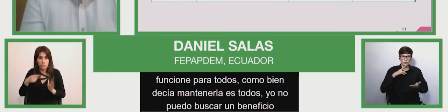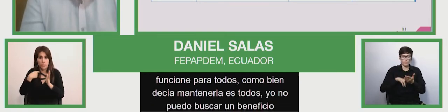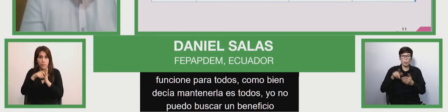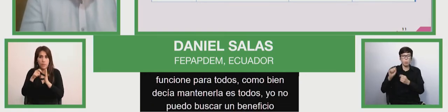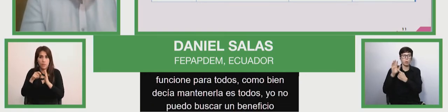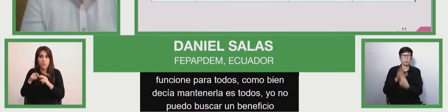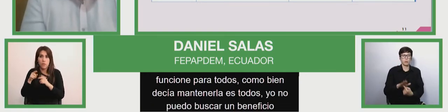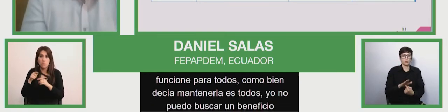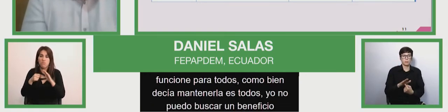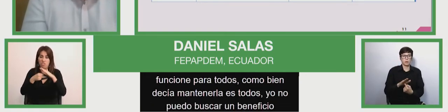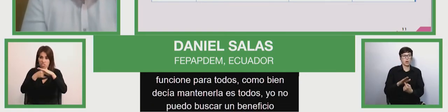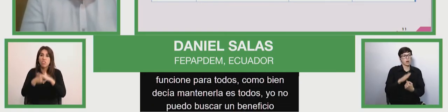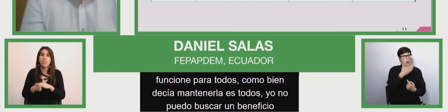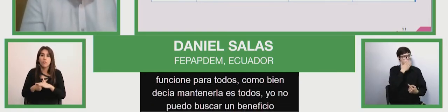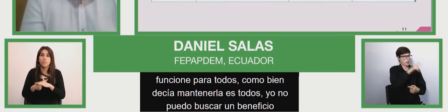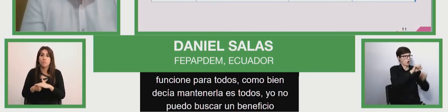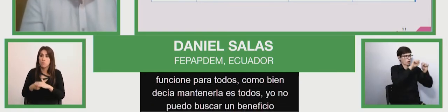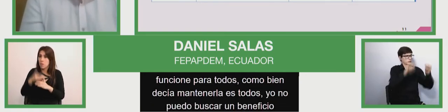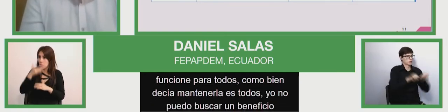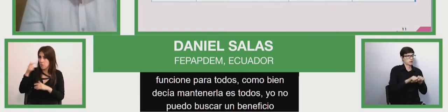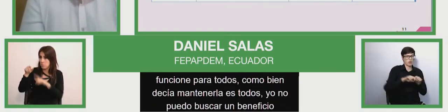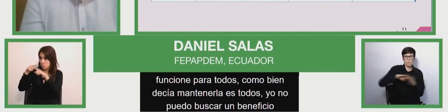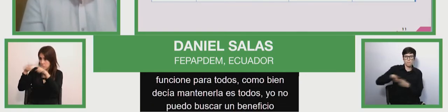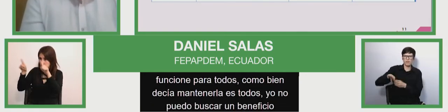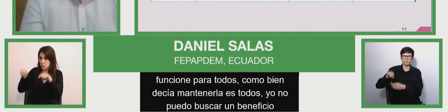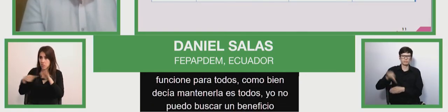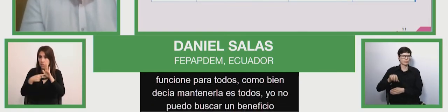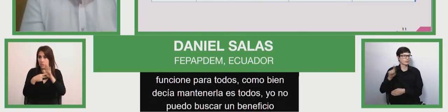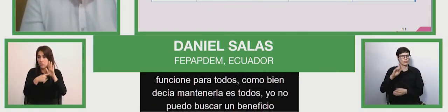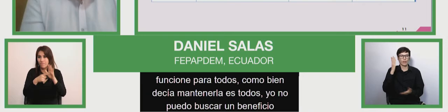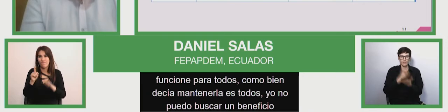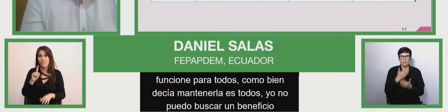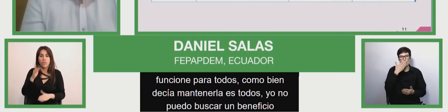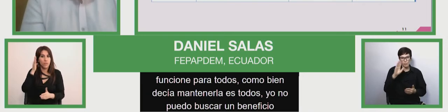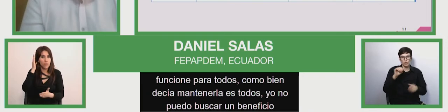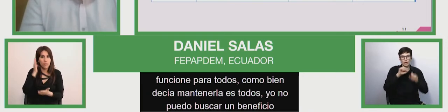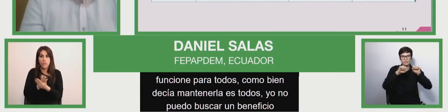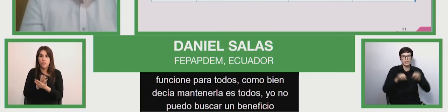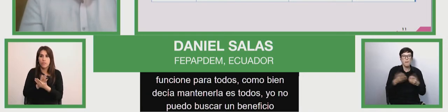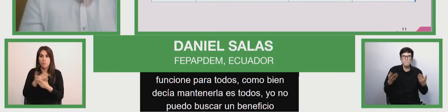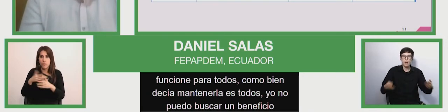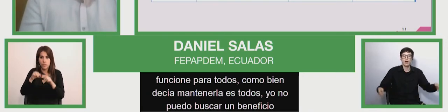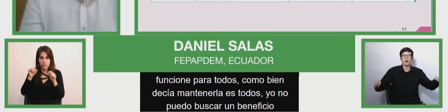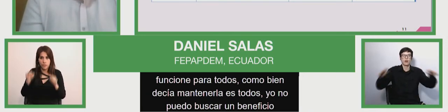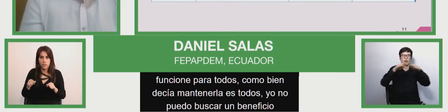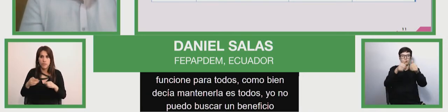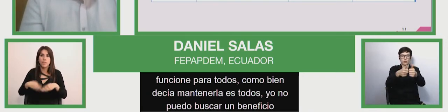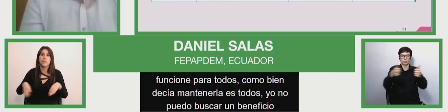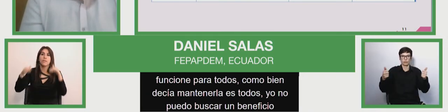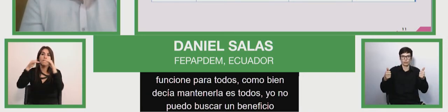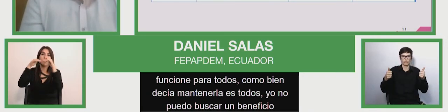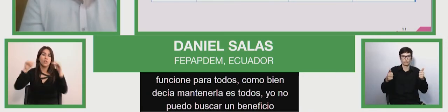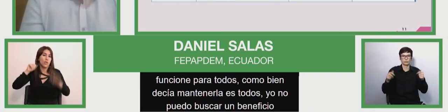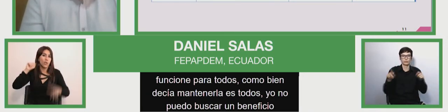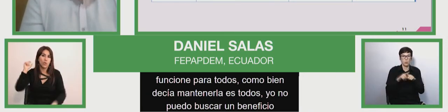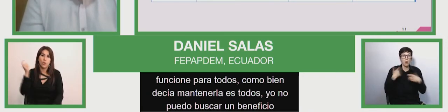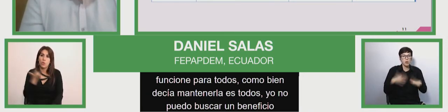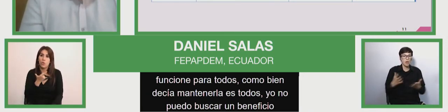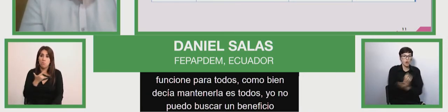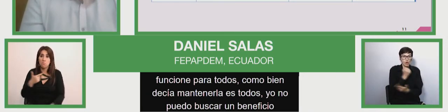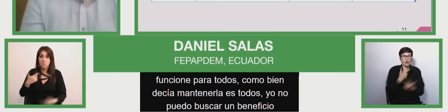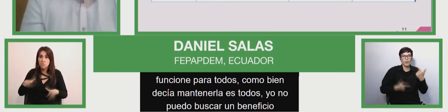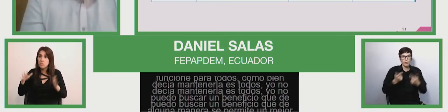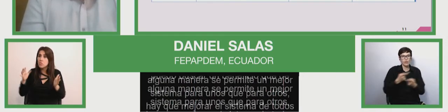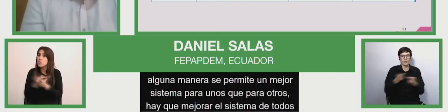permita un mejor sistema para unos que para otros hay que mejorar el sistema de todos a eso apuntaba la colección y afortunadamente hemos podido construir política